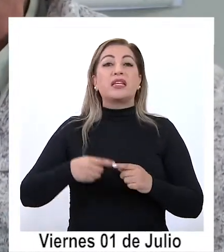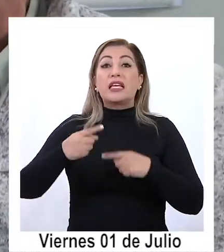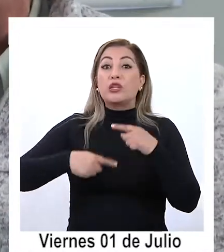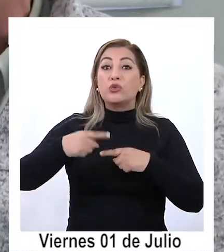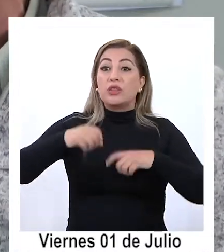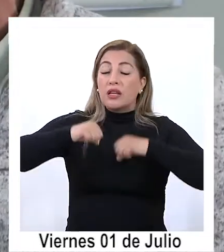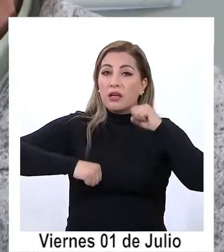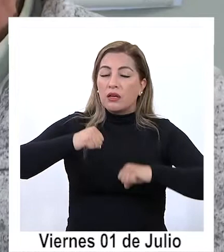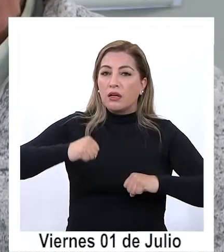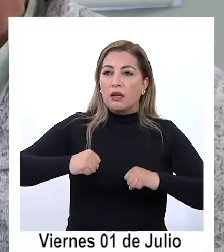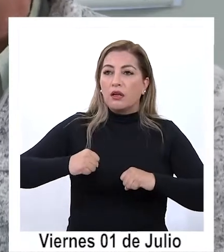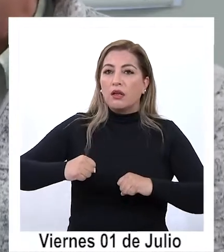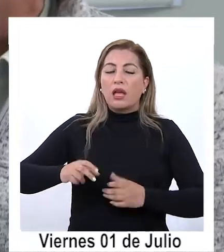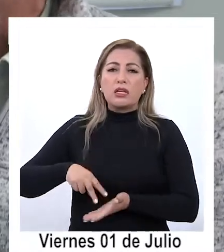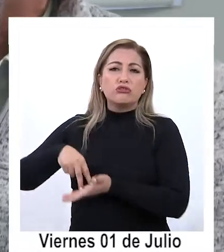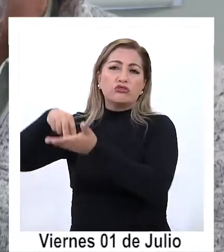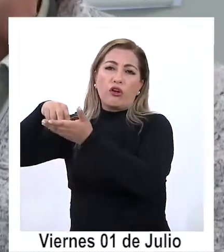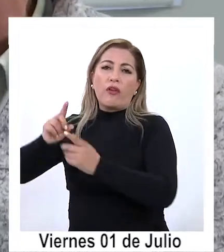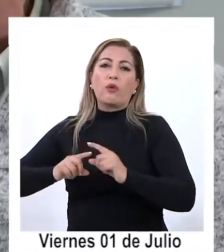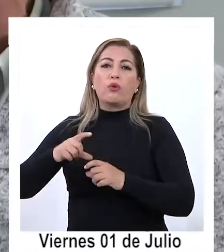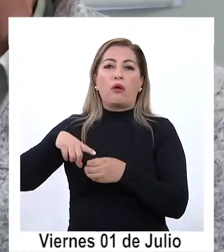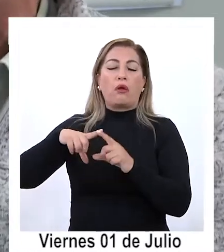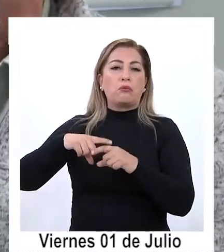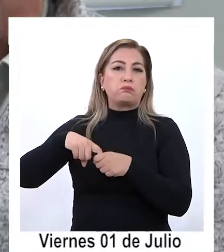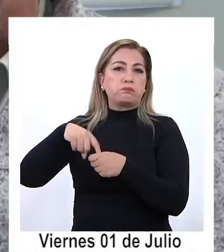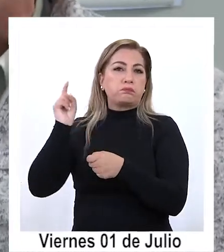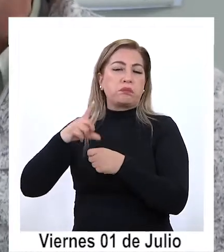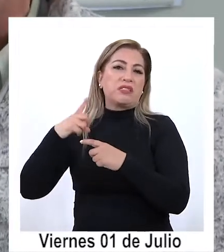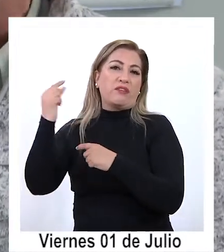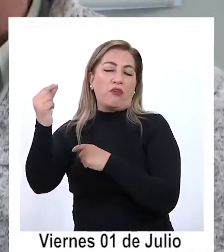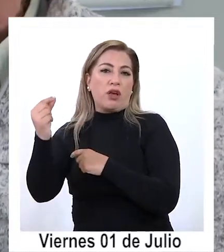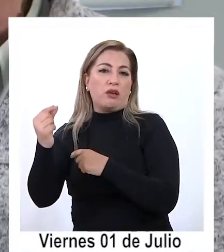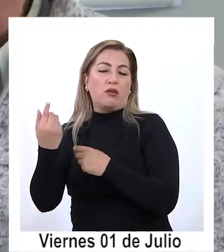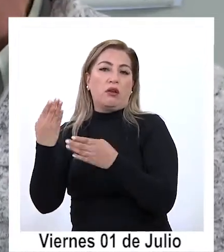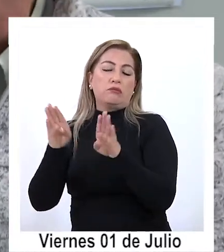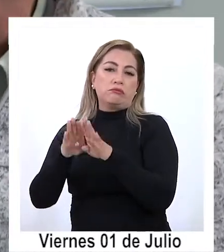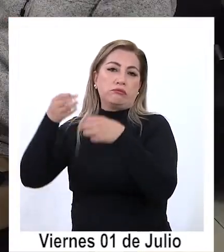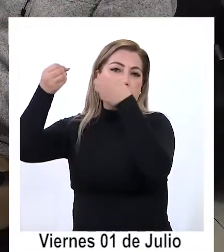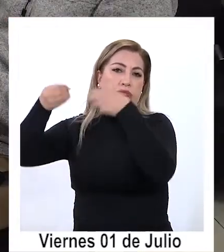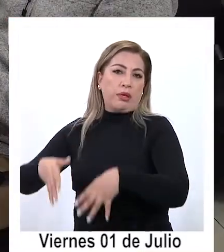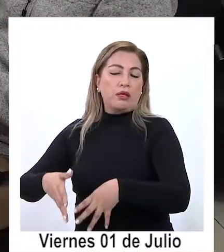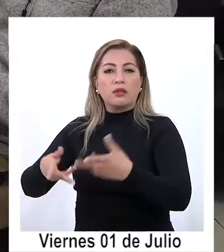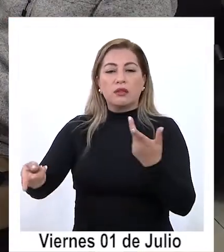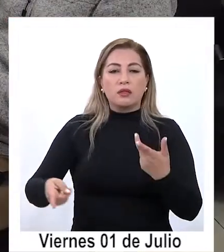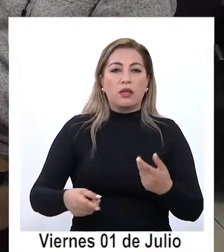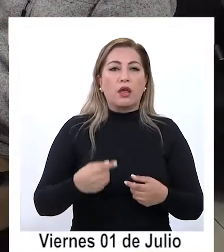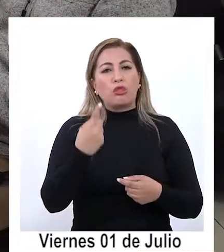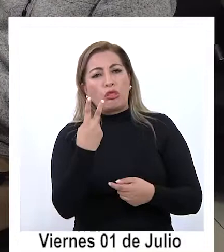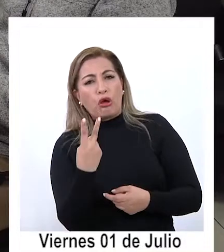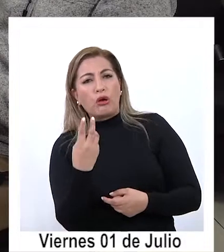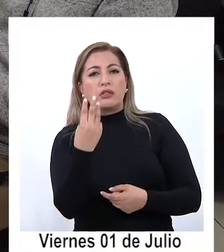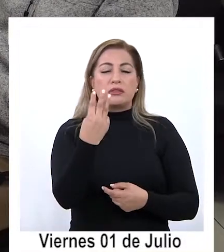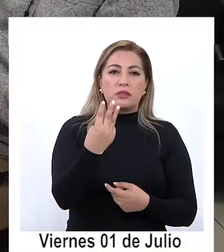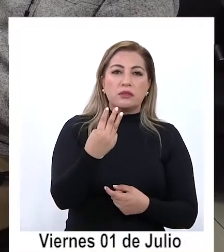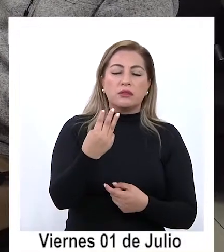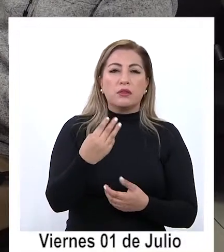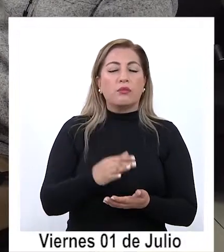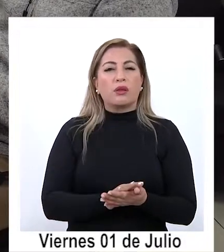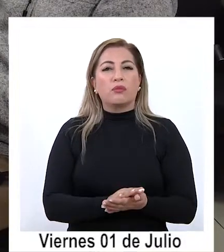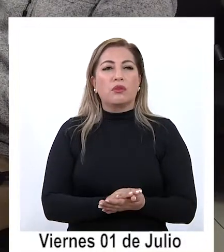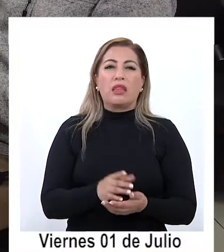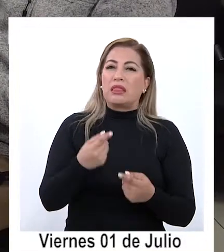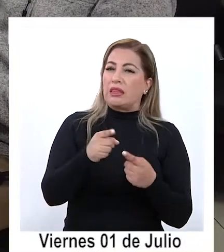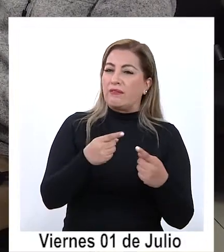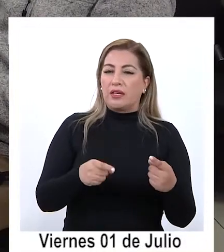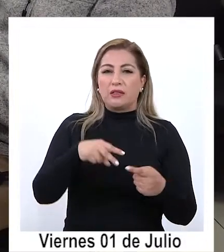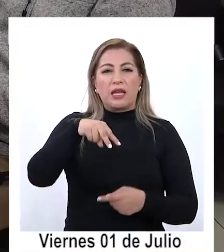industrias pero algunos se fueron otras cerraron otras quebraron y quedan dos o tres digamos que son relevantes cierto neptuno en fin